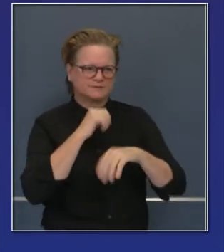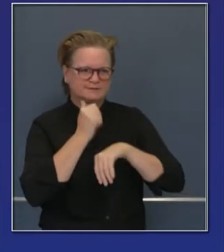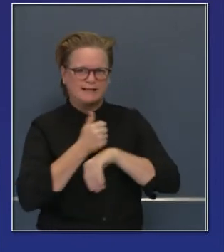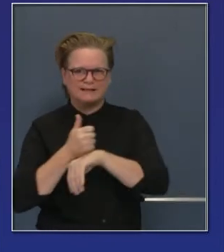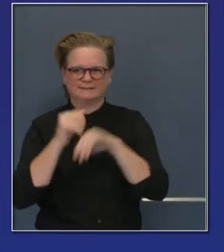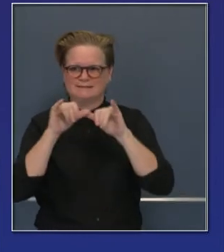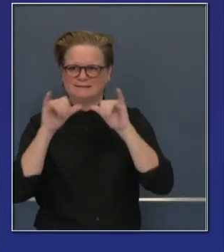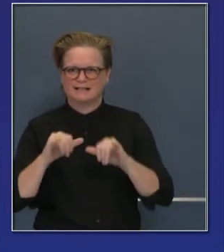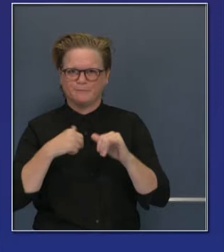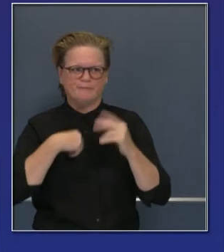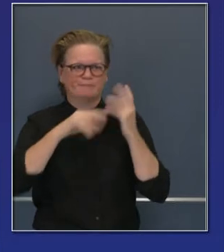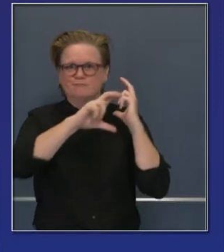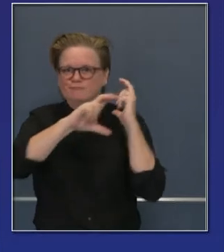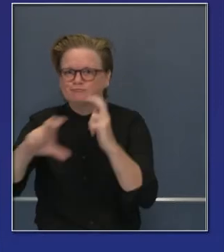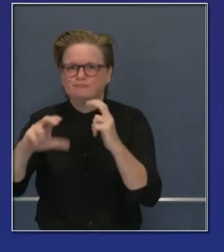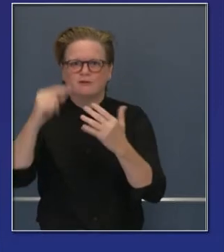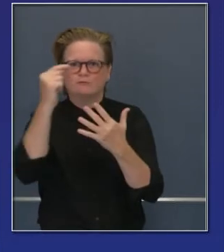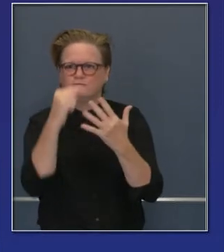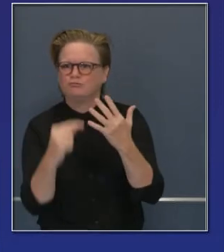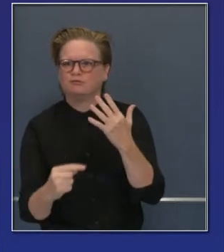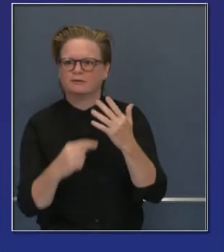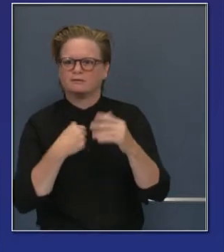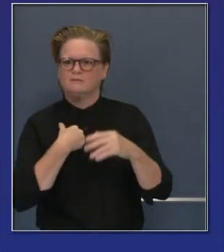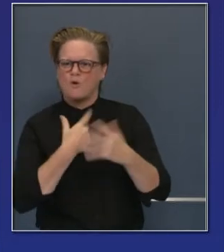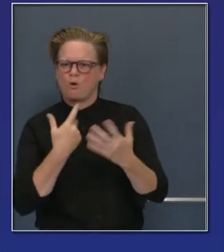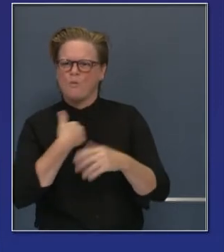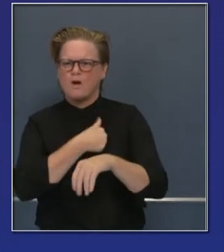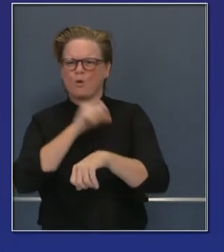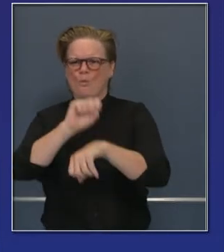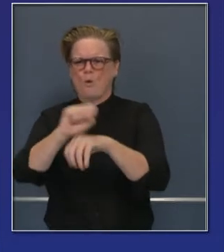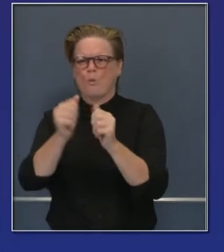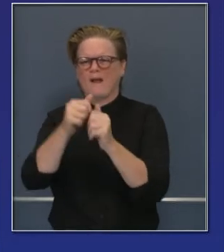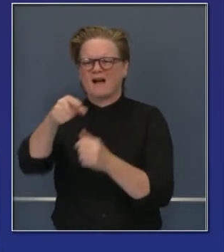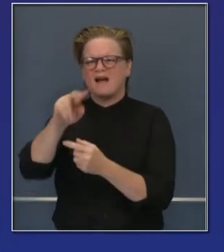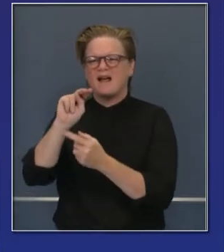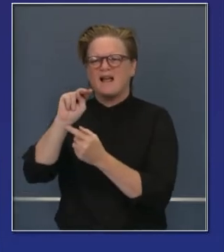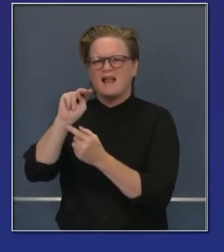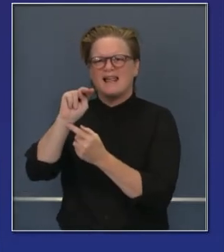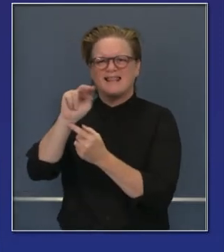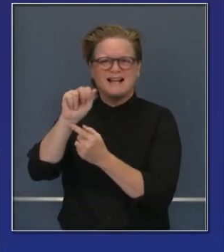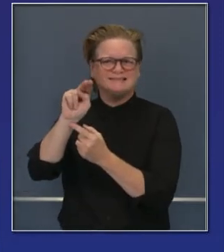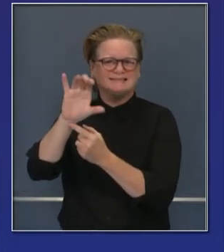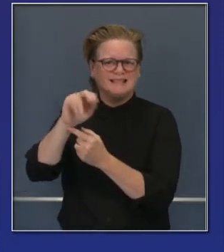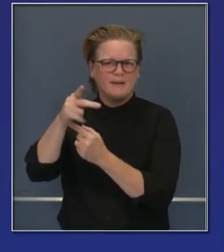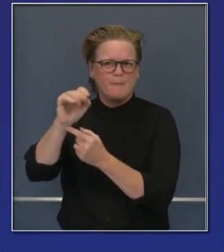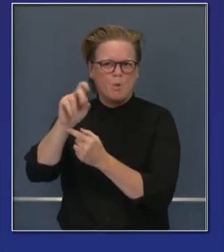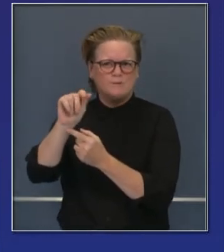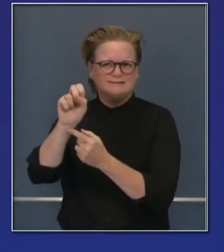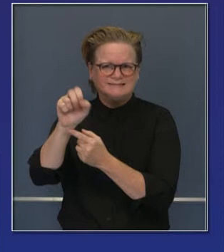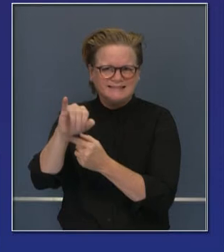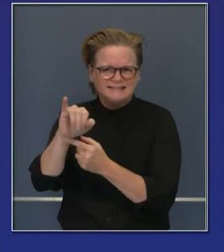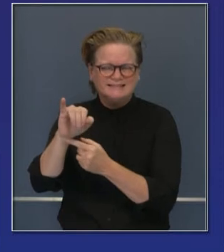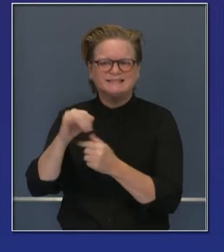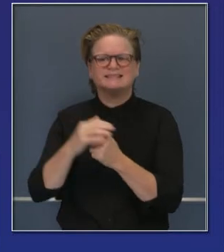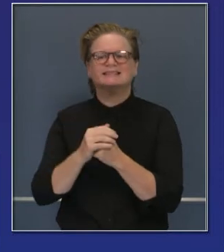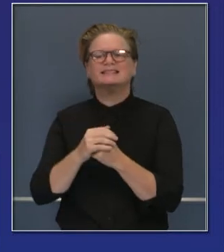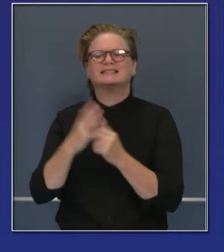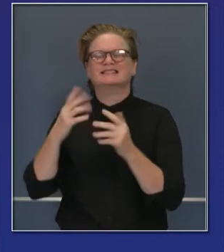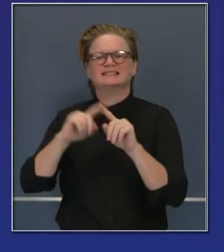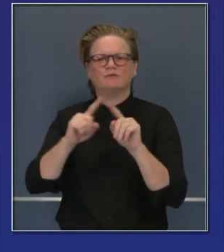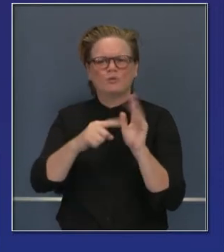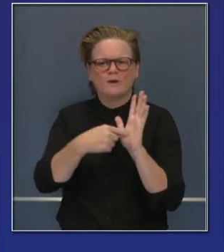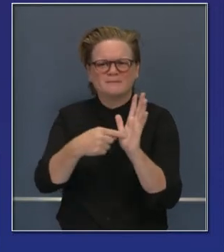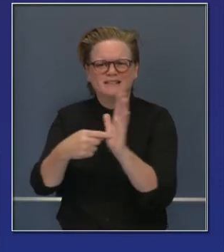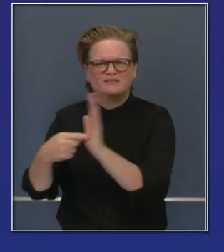Senado, Nancy Pelosi, trabajando con ella, trabajando con líderes de la minoría. Senador McCarthy, trabajando con